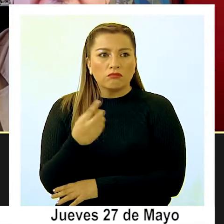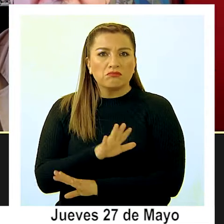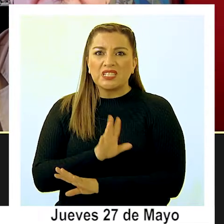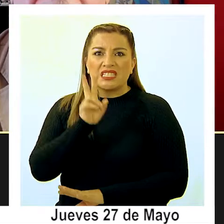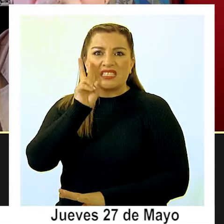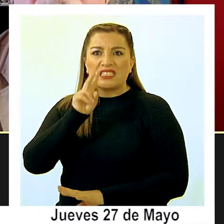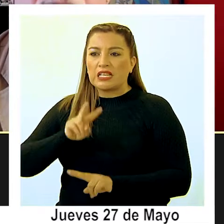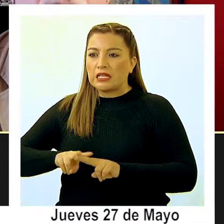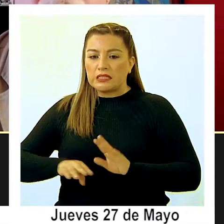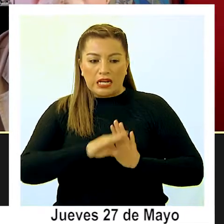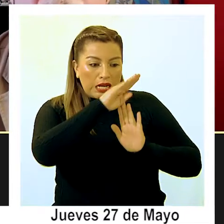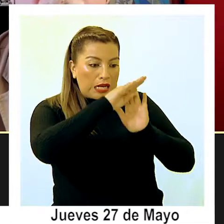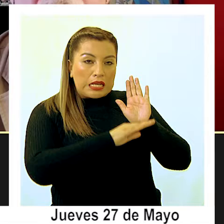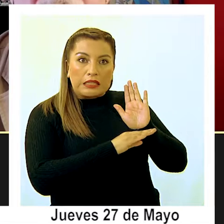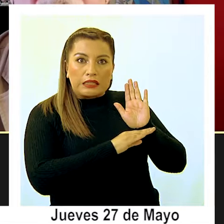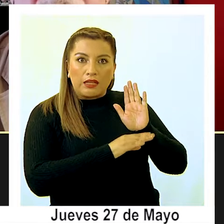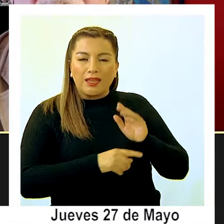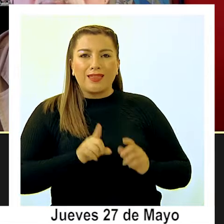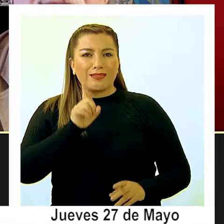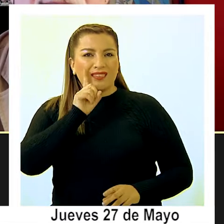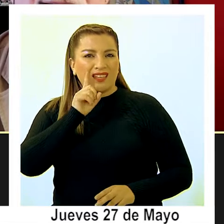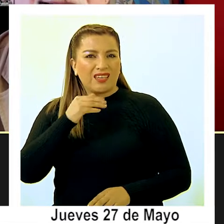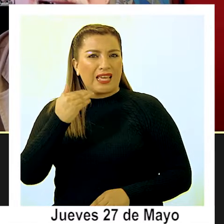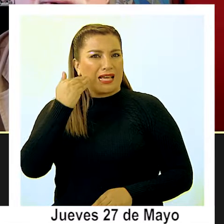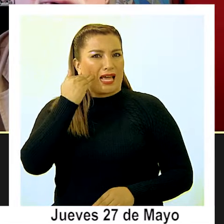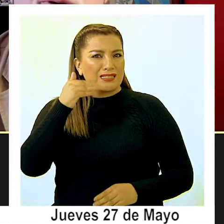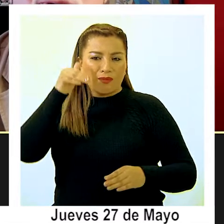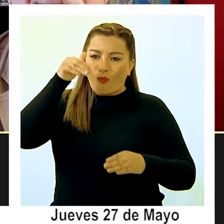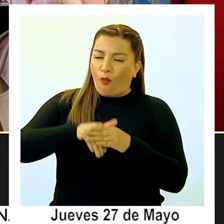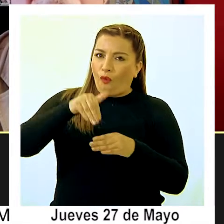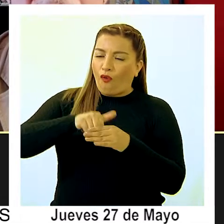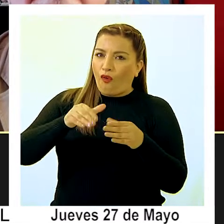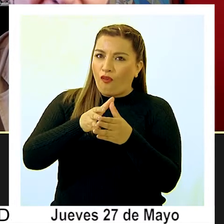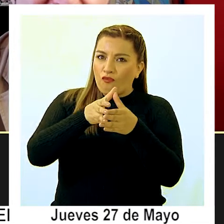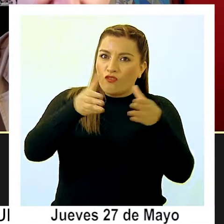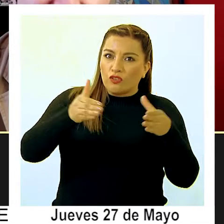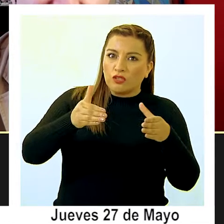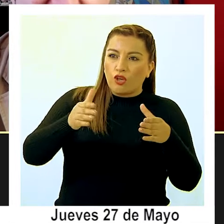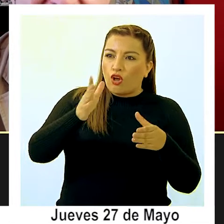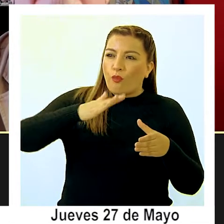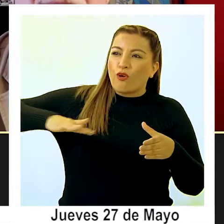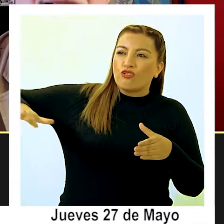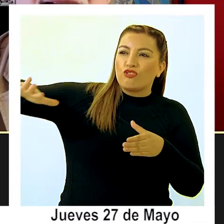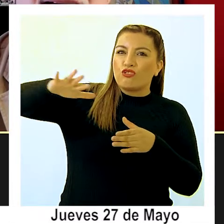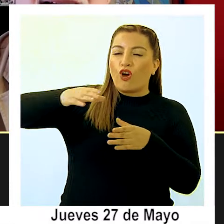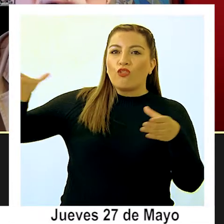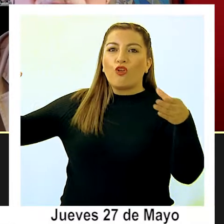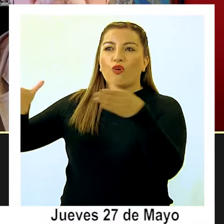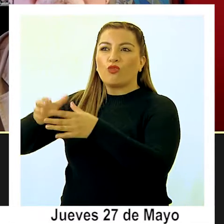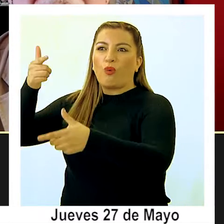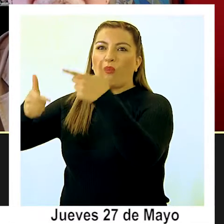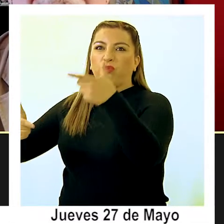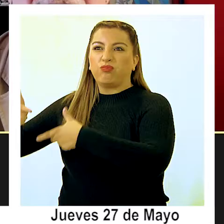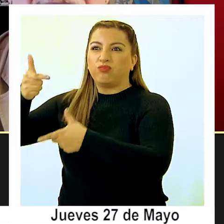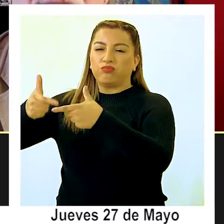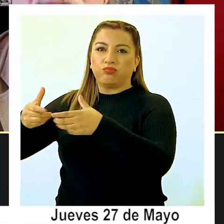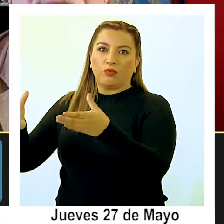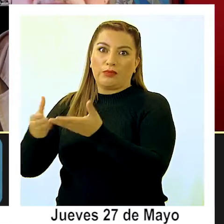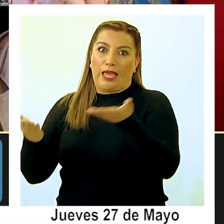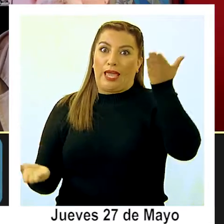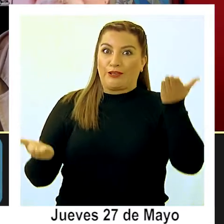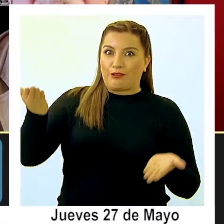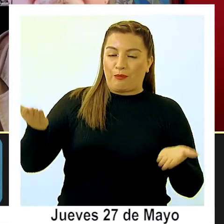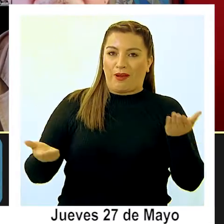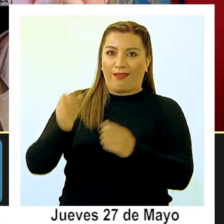integrar lista alguna, sacaron casi tantos votos como todos los partidos reunidos en la lista